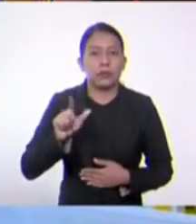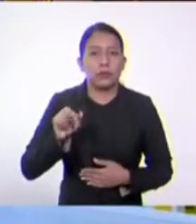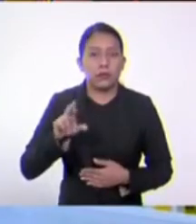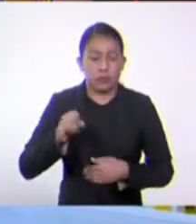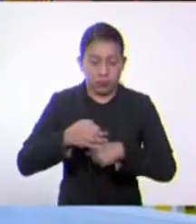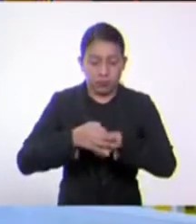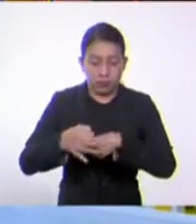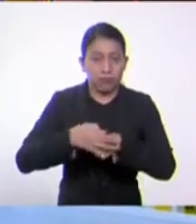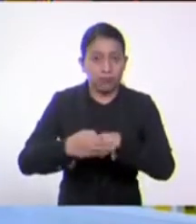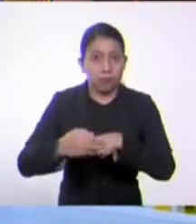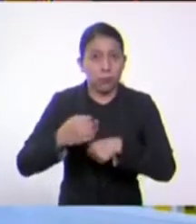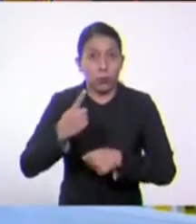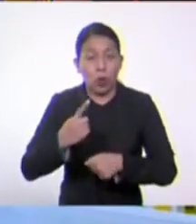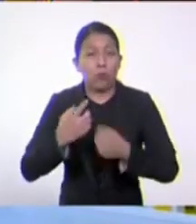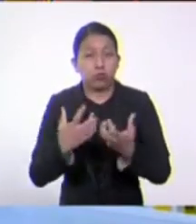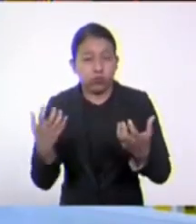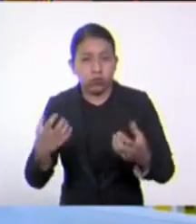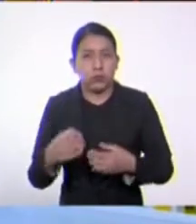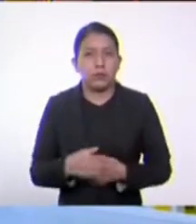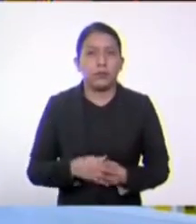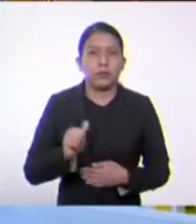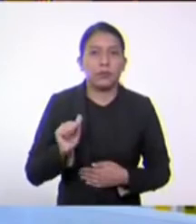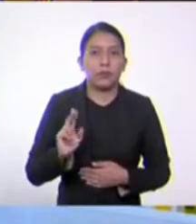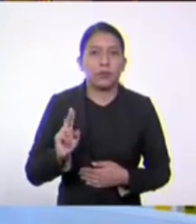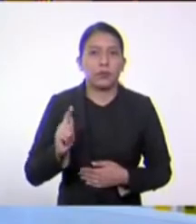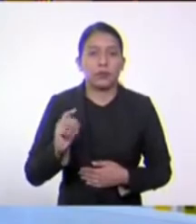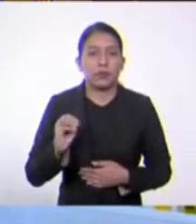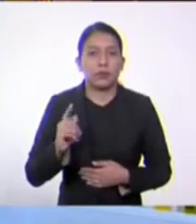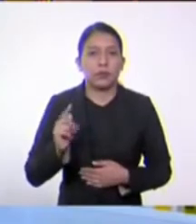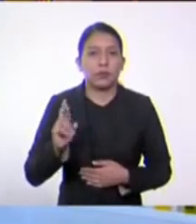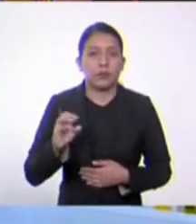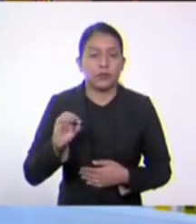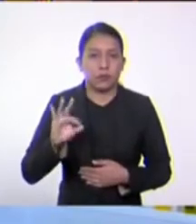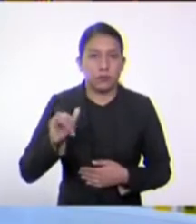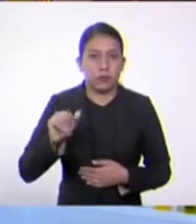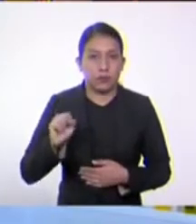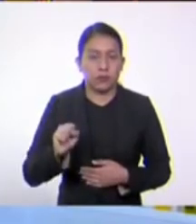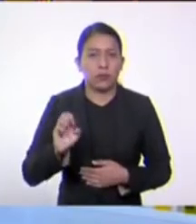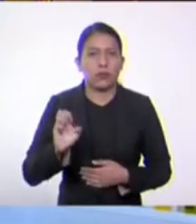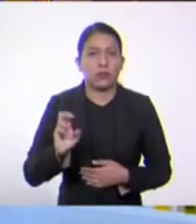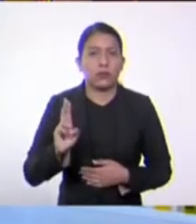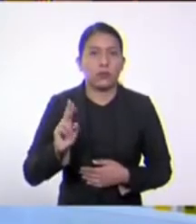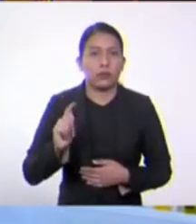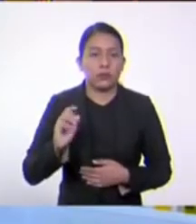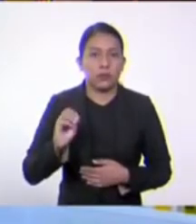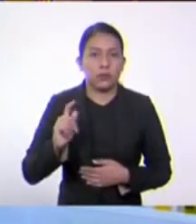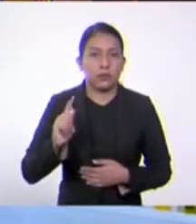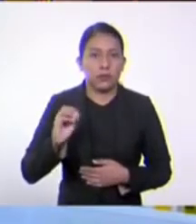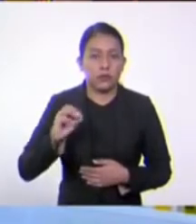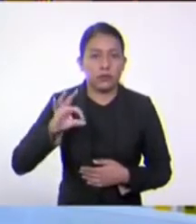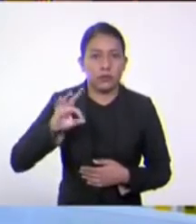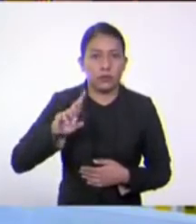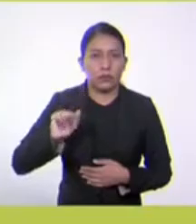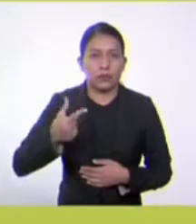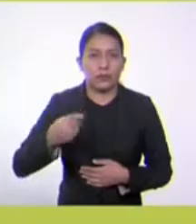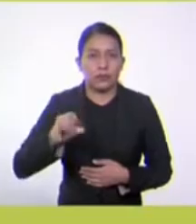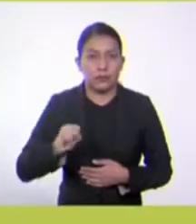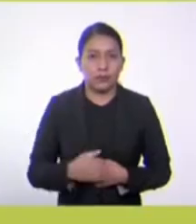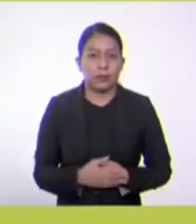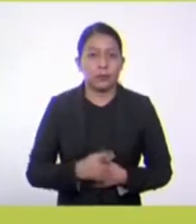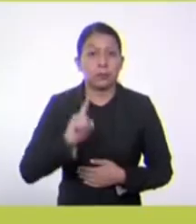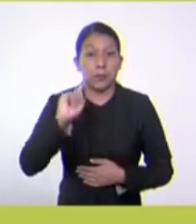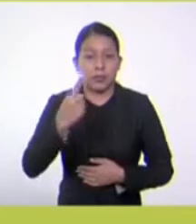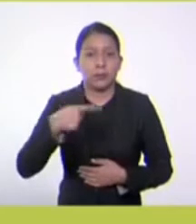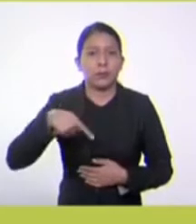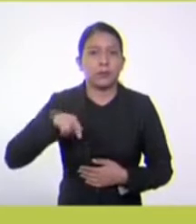autótrofos y heterótrofos también. Comencemos con el reino protista que está dentro del dominio eucaria. El